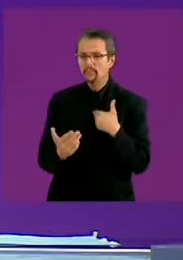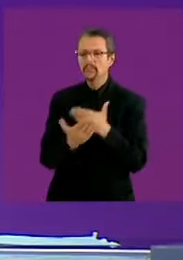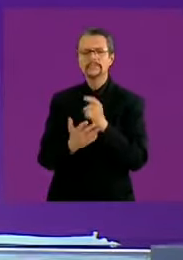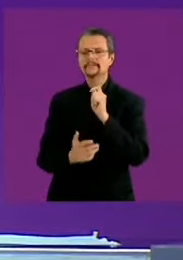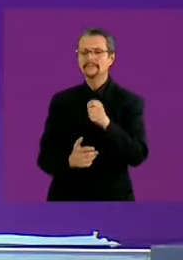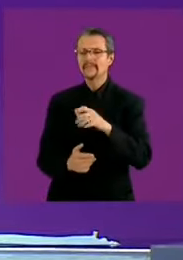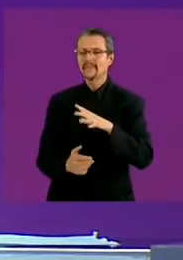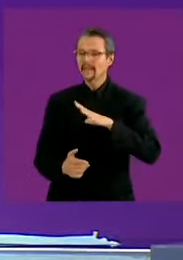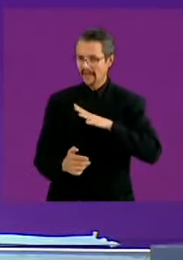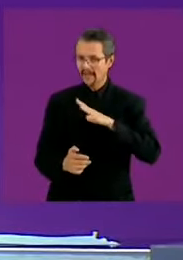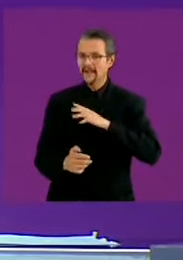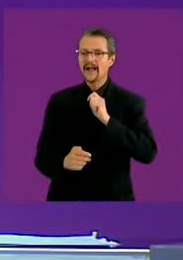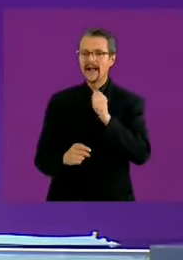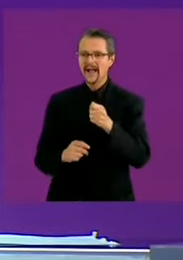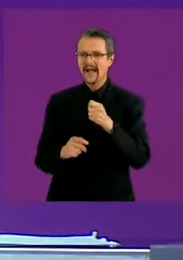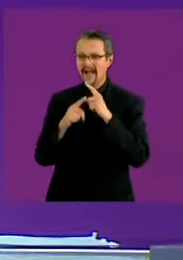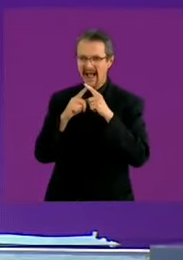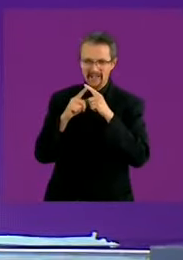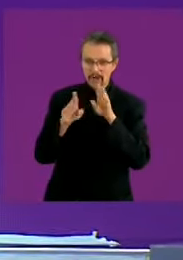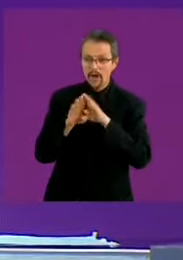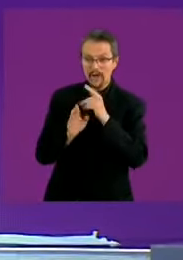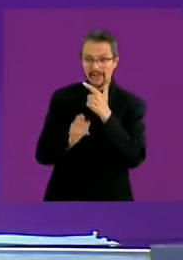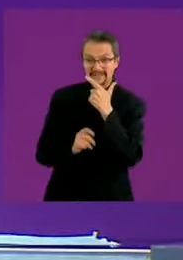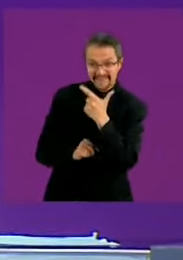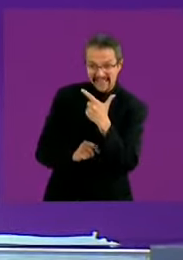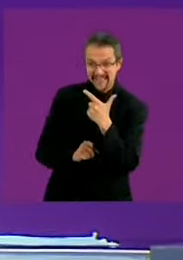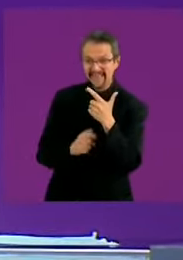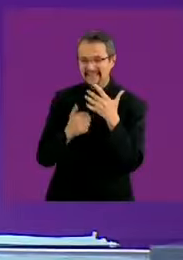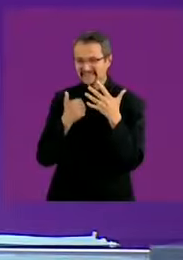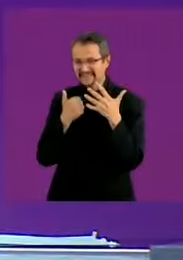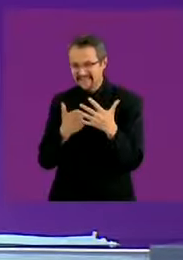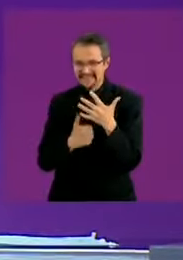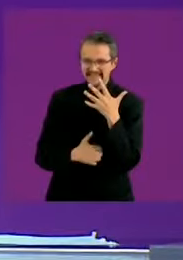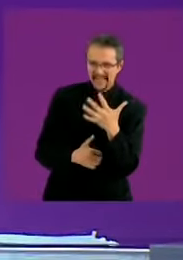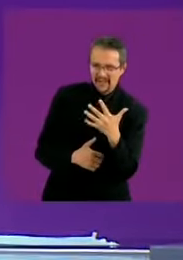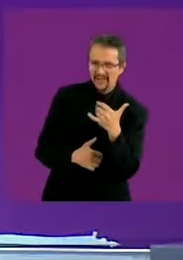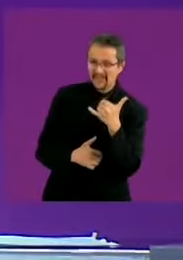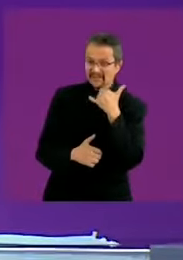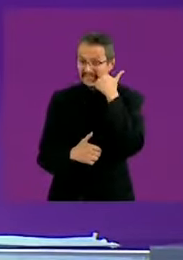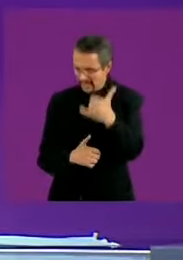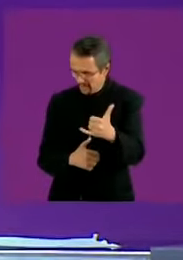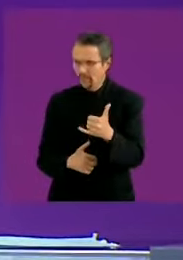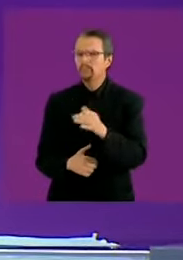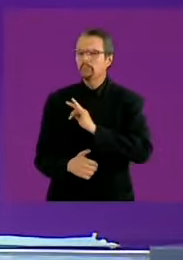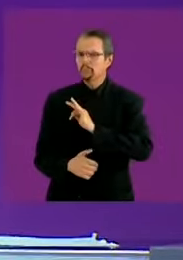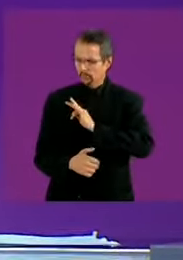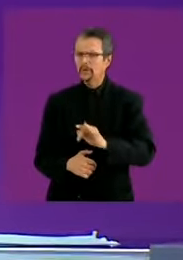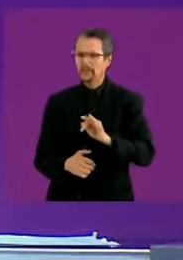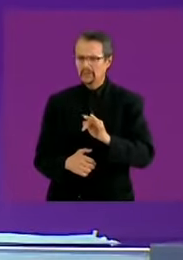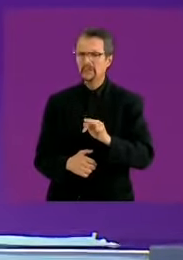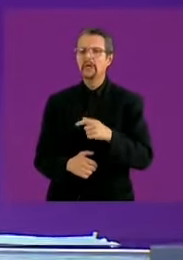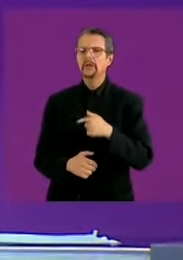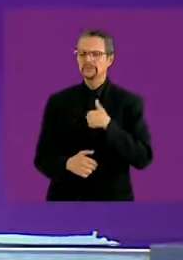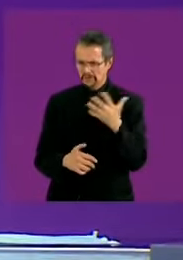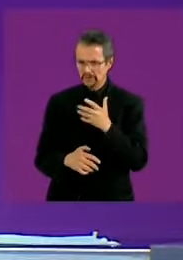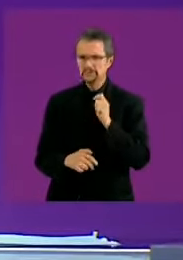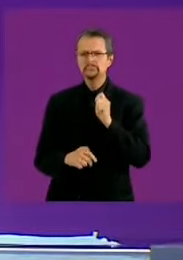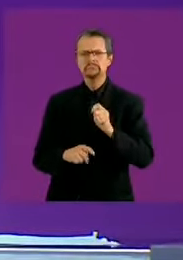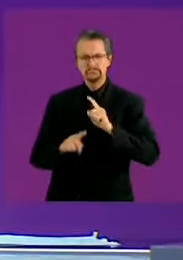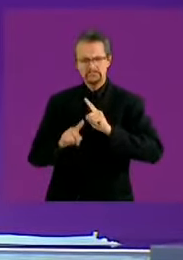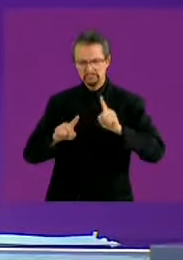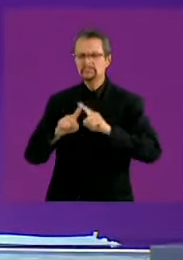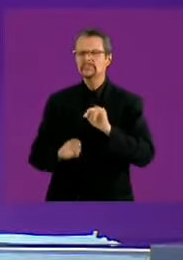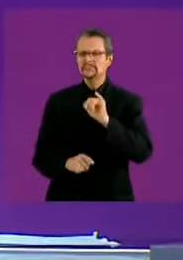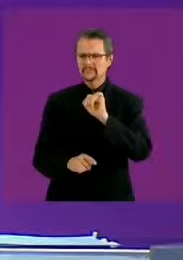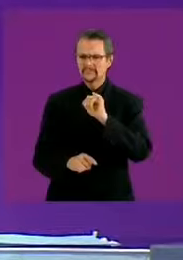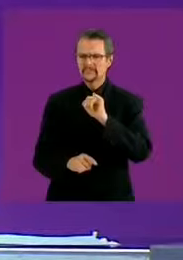765 que dio excelentes resultados. Hicimos una serie de acciones que nos permitieron disminuir